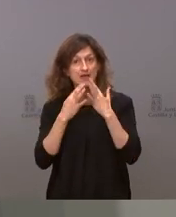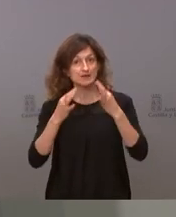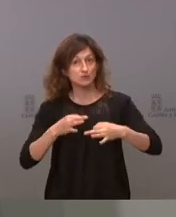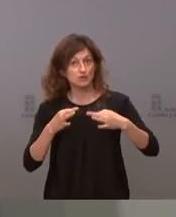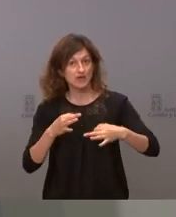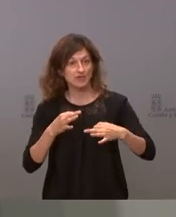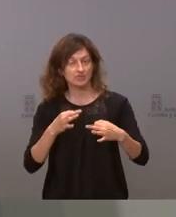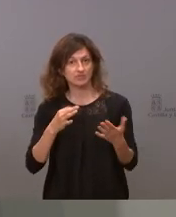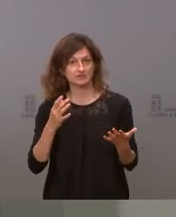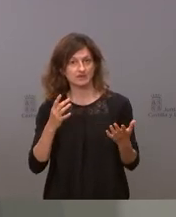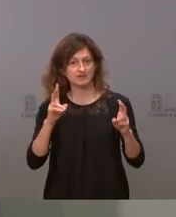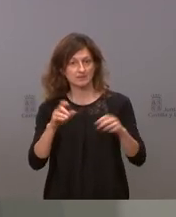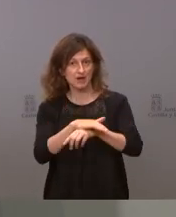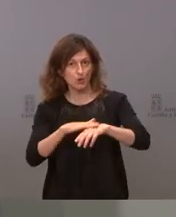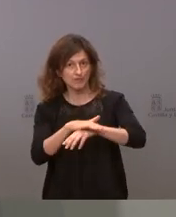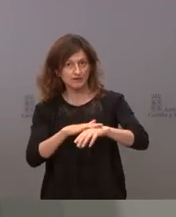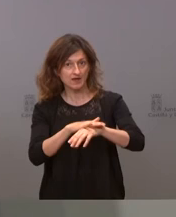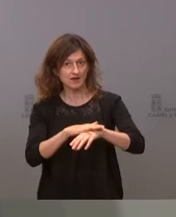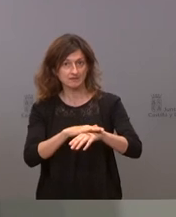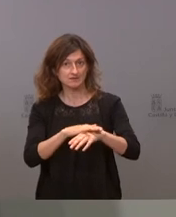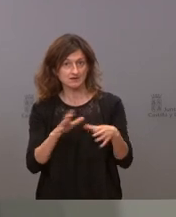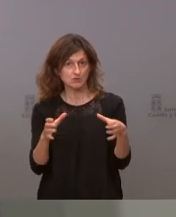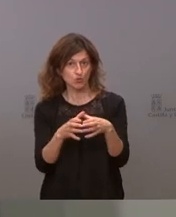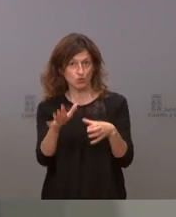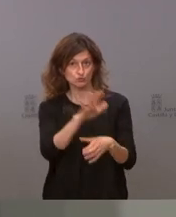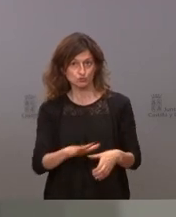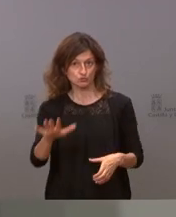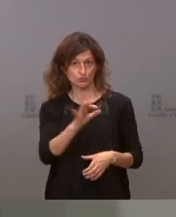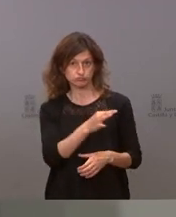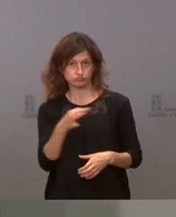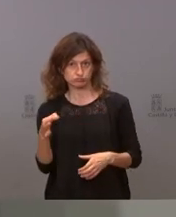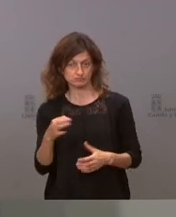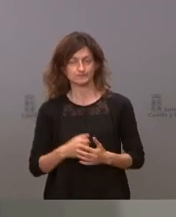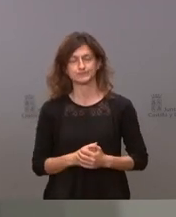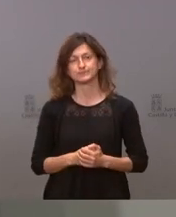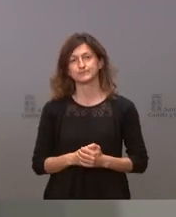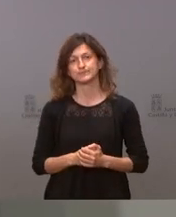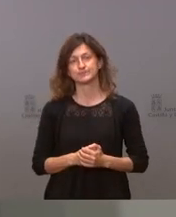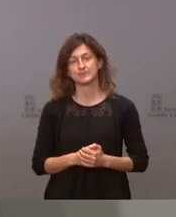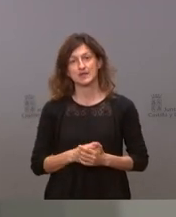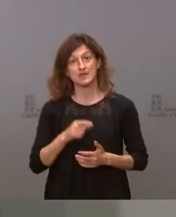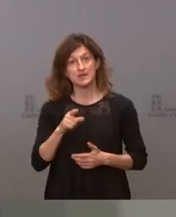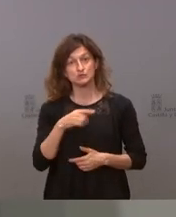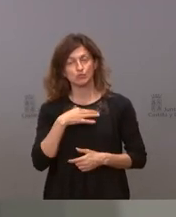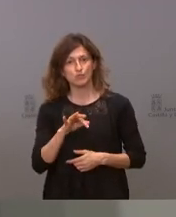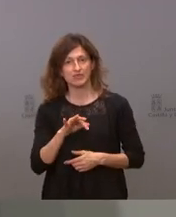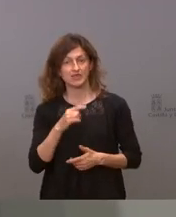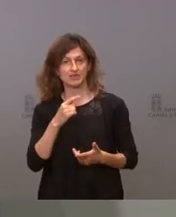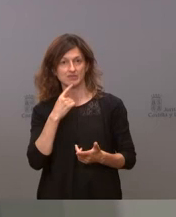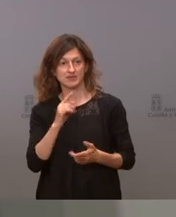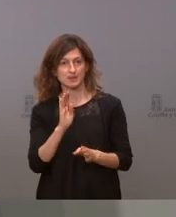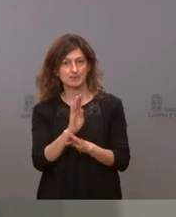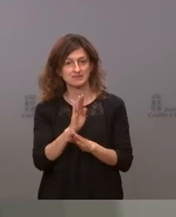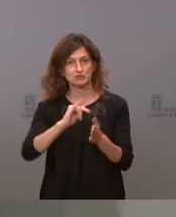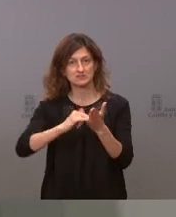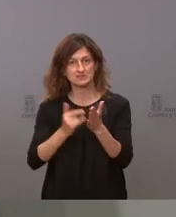gobernabilidad del conjunto de la nación y creo que eso es perfectamente compatible con el mantenimiento de